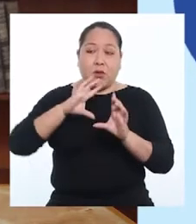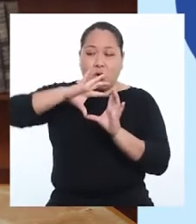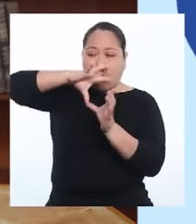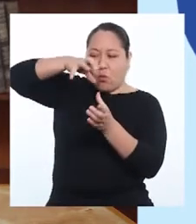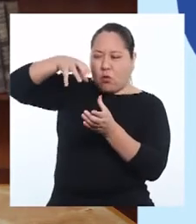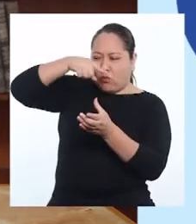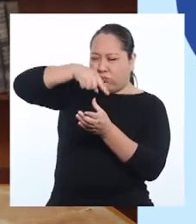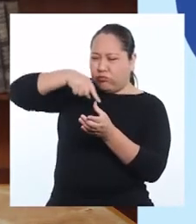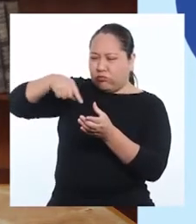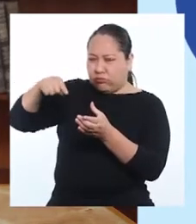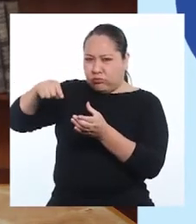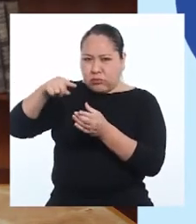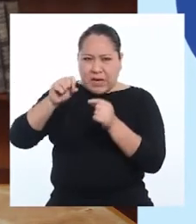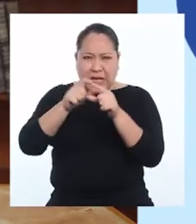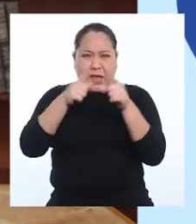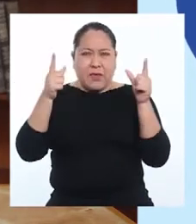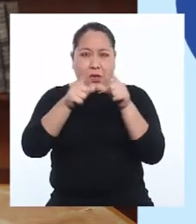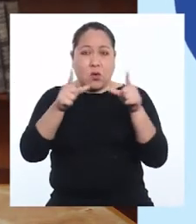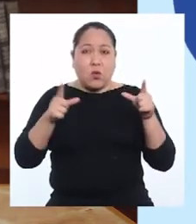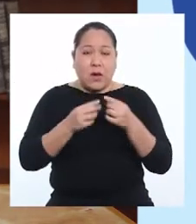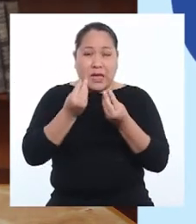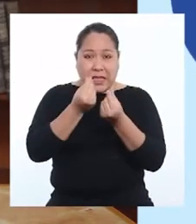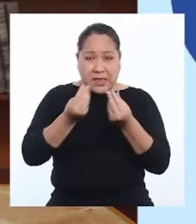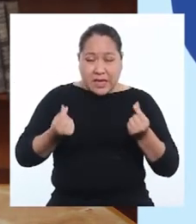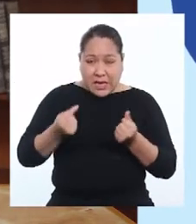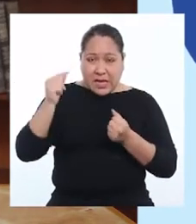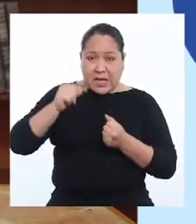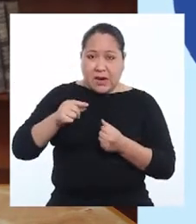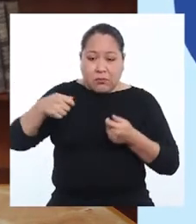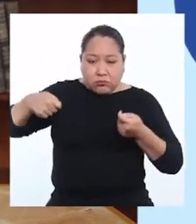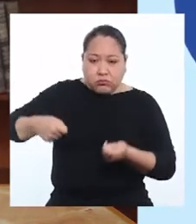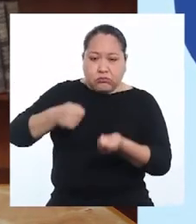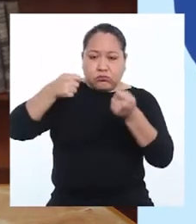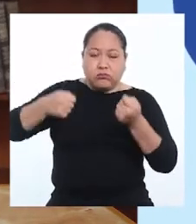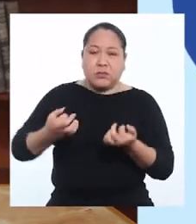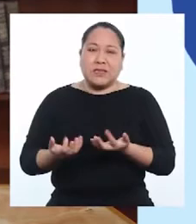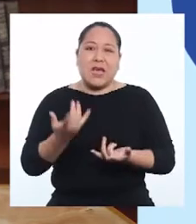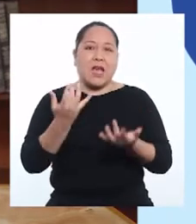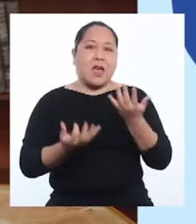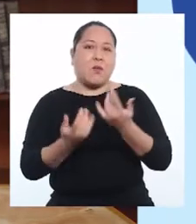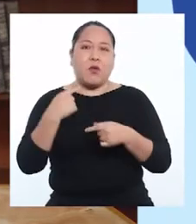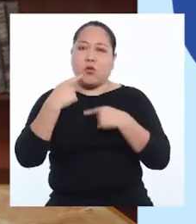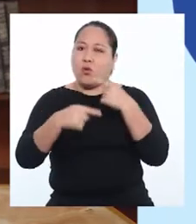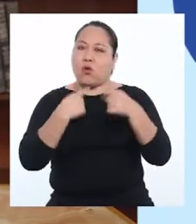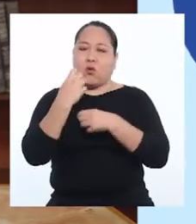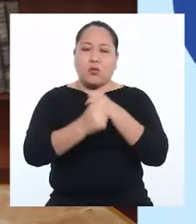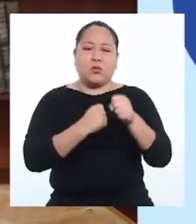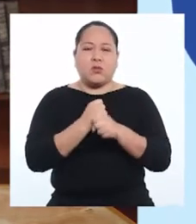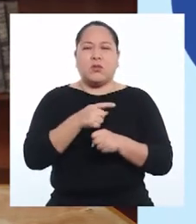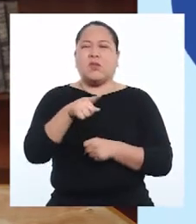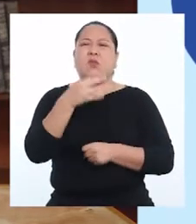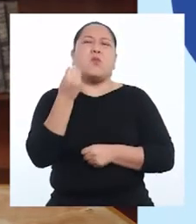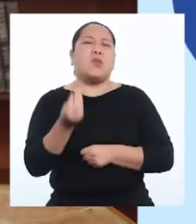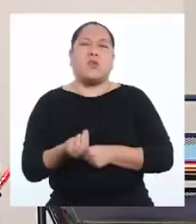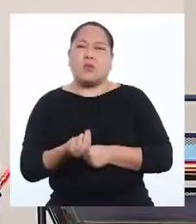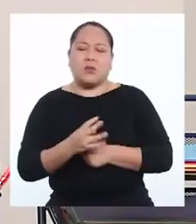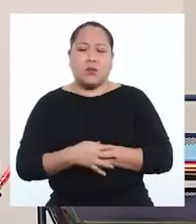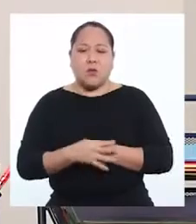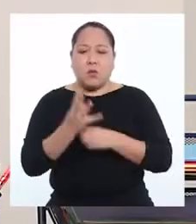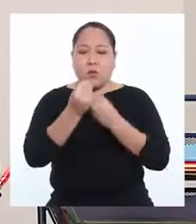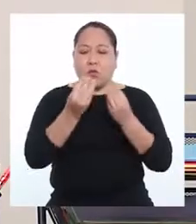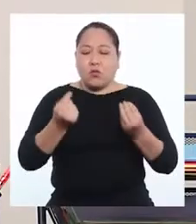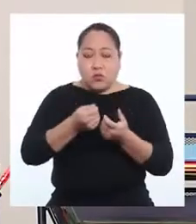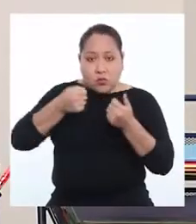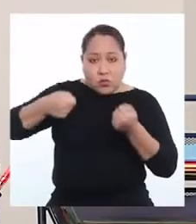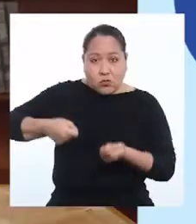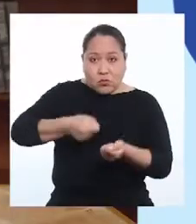Asimismo, en todo el mundo, grandes áreas de tierra agrícola se queman cada año. ¿Y eso